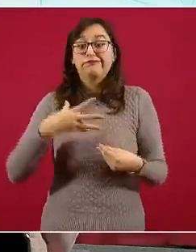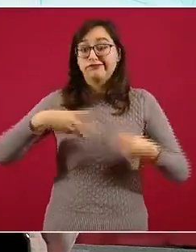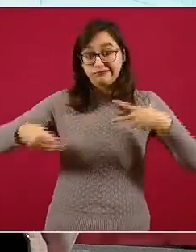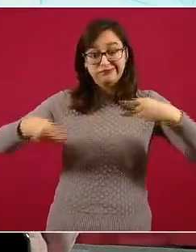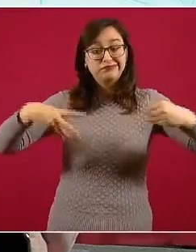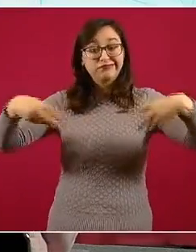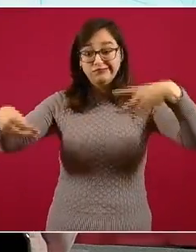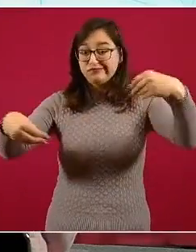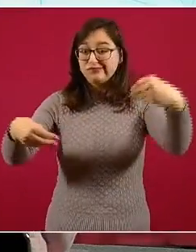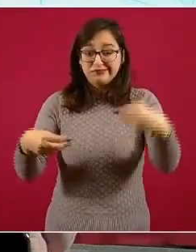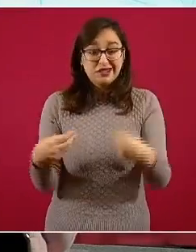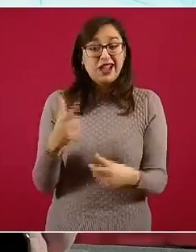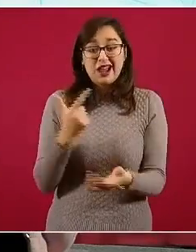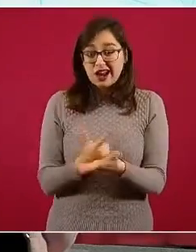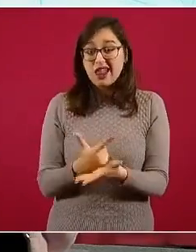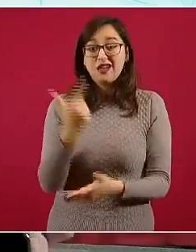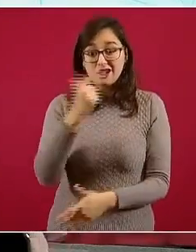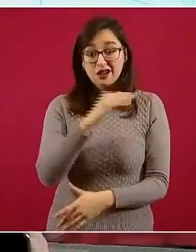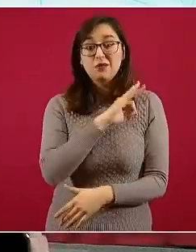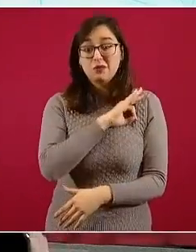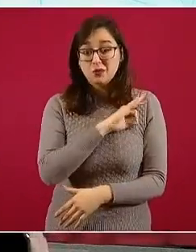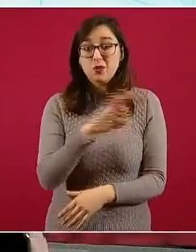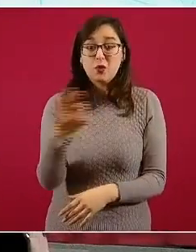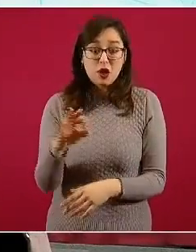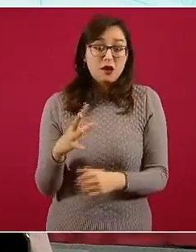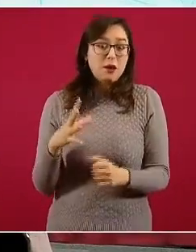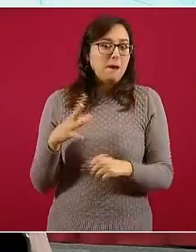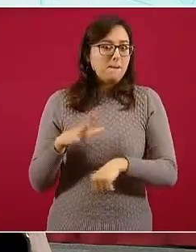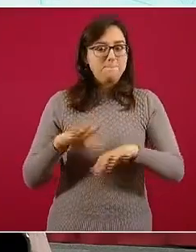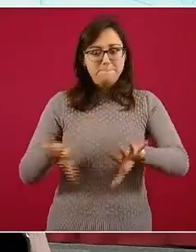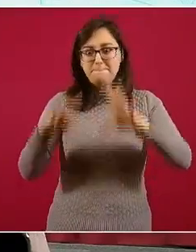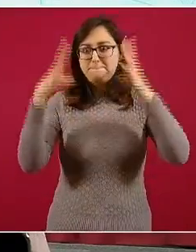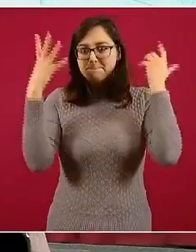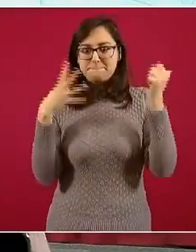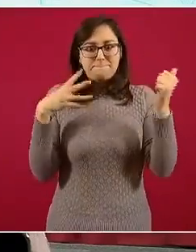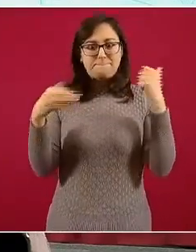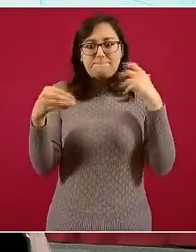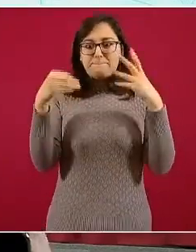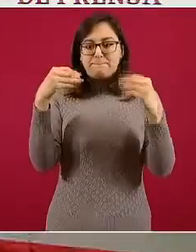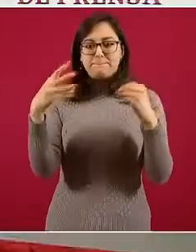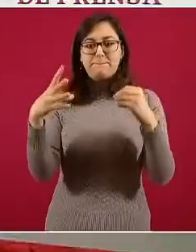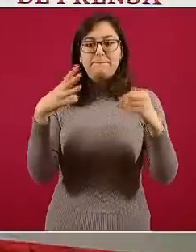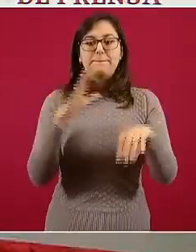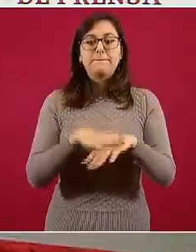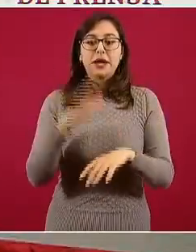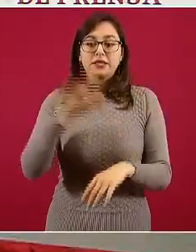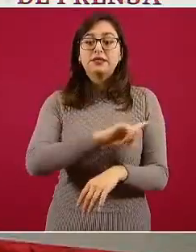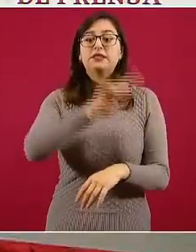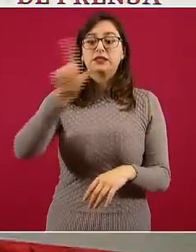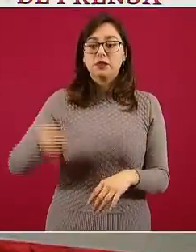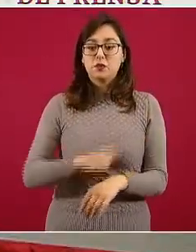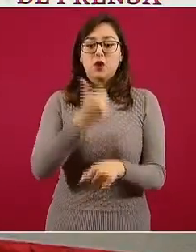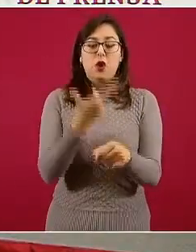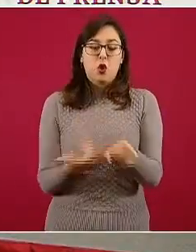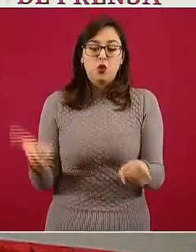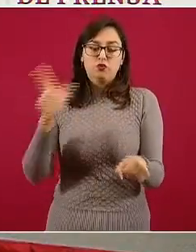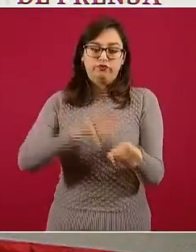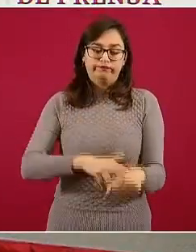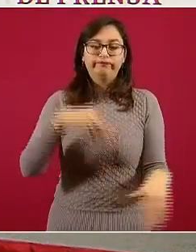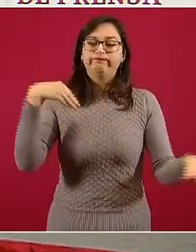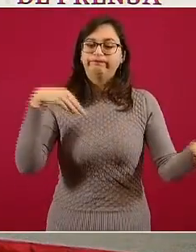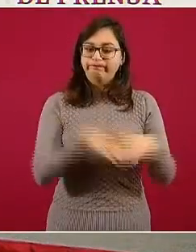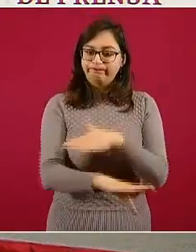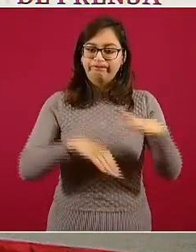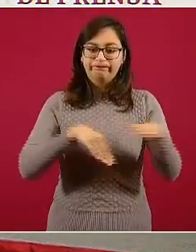y eso puede acelerar otra vez el ritmo de transmisión y por lo tanto que se traduzca en mayores hospitalizaciones y desgraciadamente